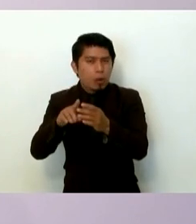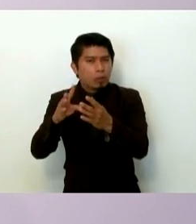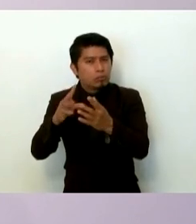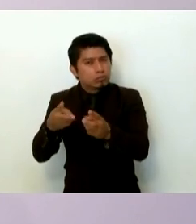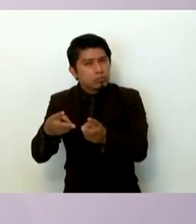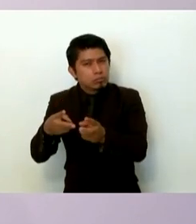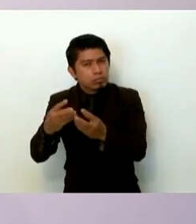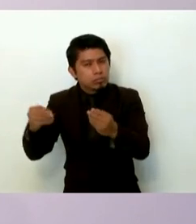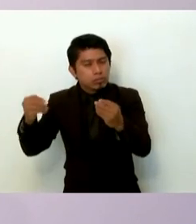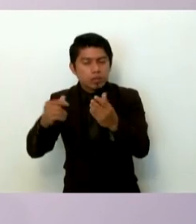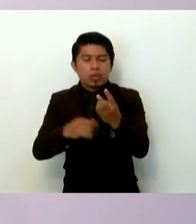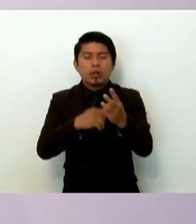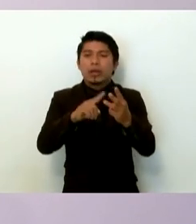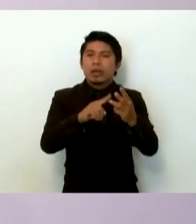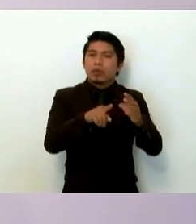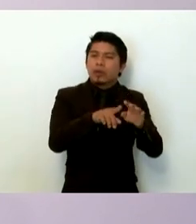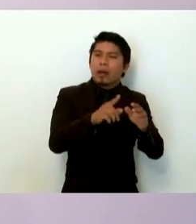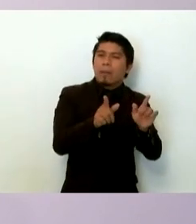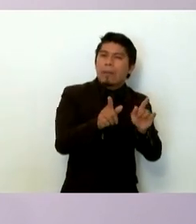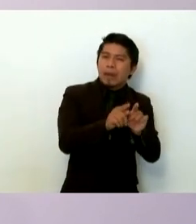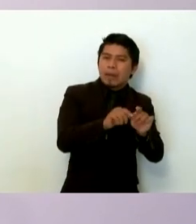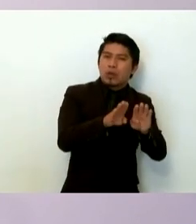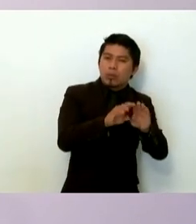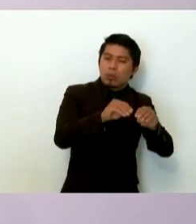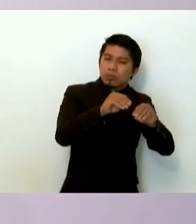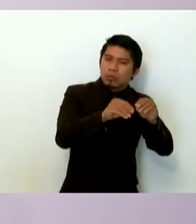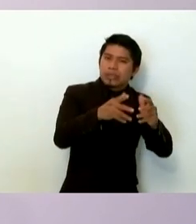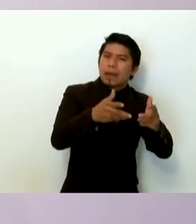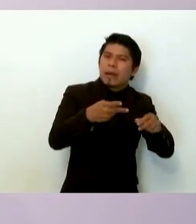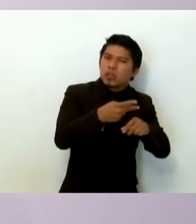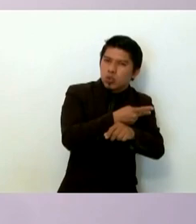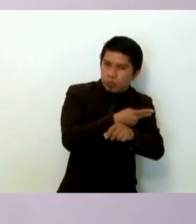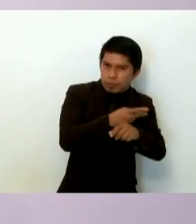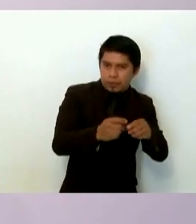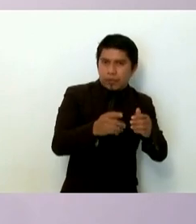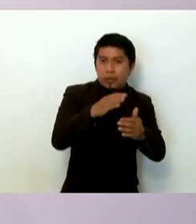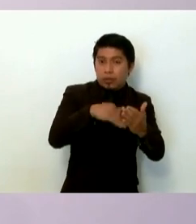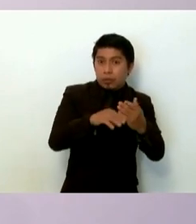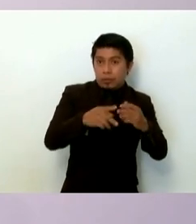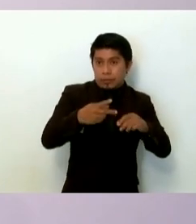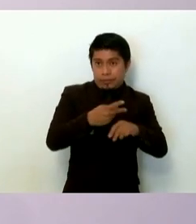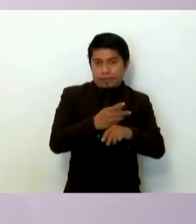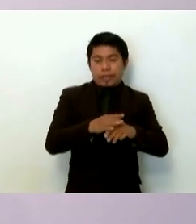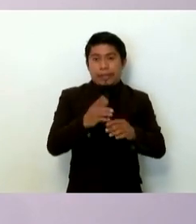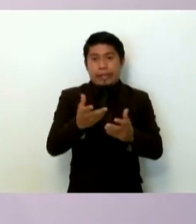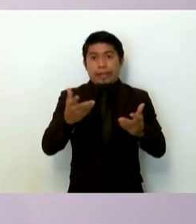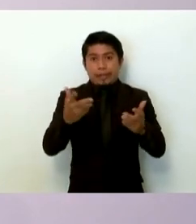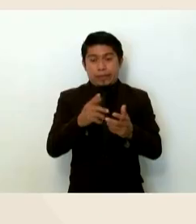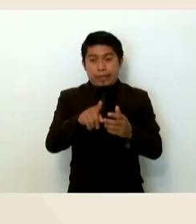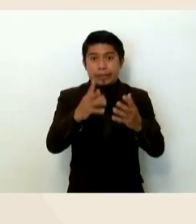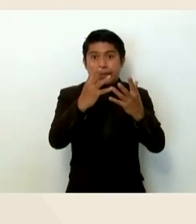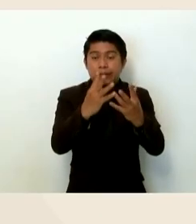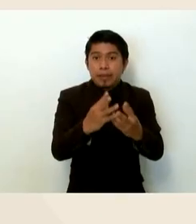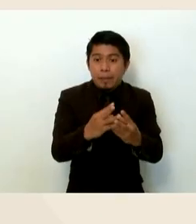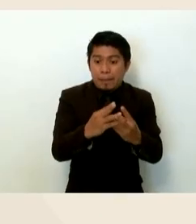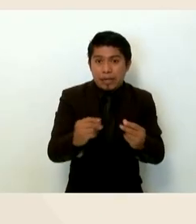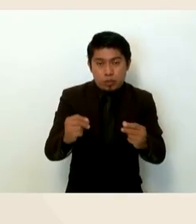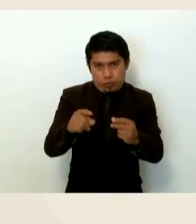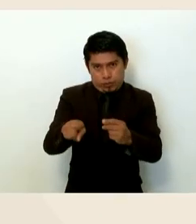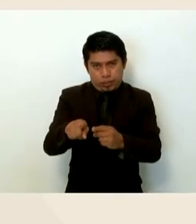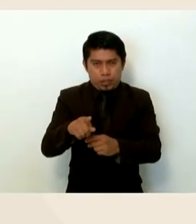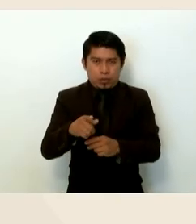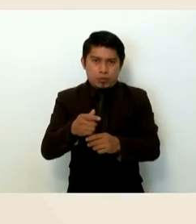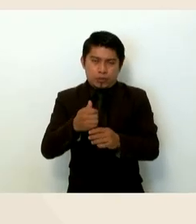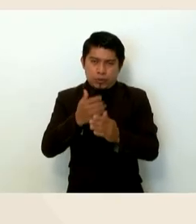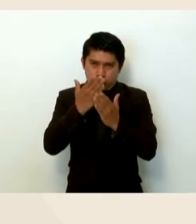reseña de la reconstrucción de los hechos, lo que consideramos fueron los causales que llevaron a la desaparición de los estudiantes,